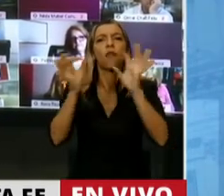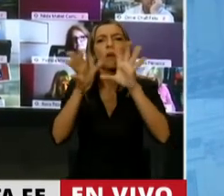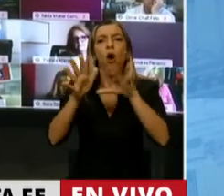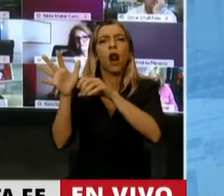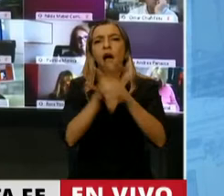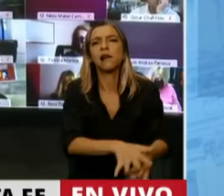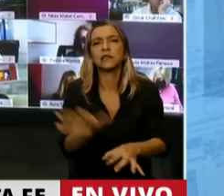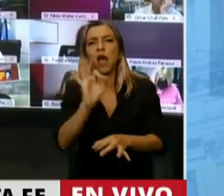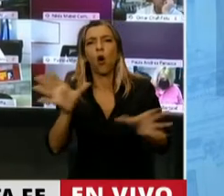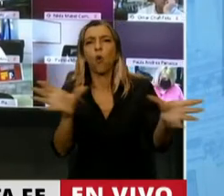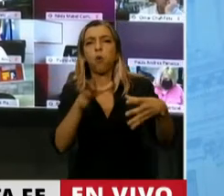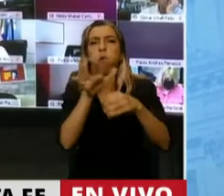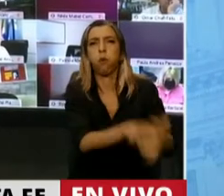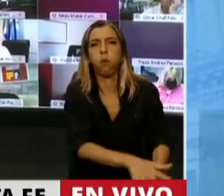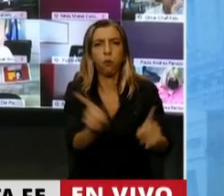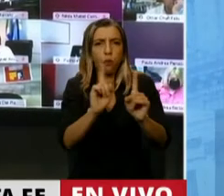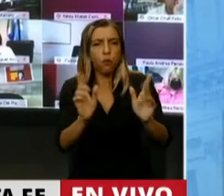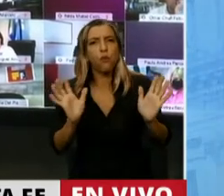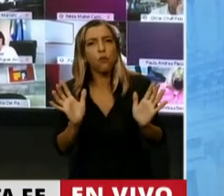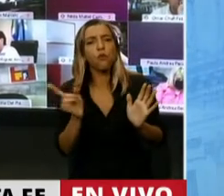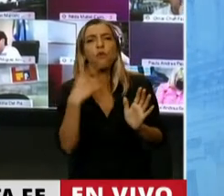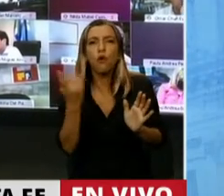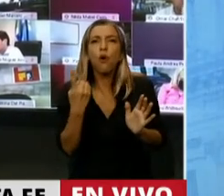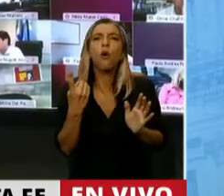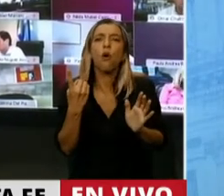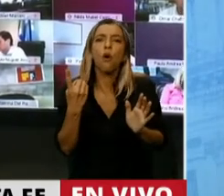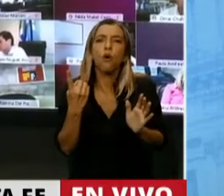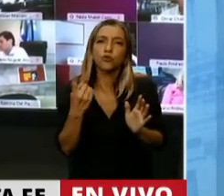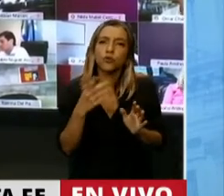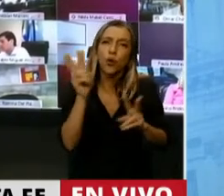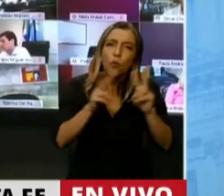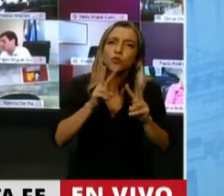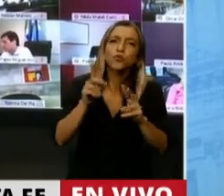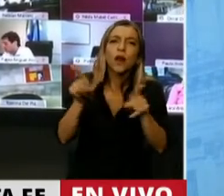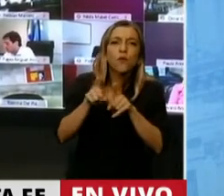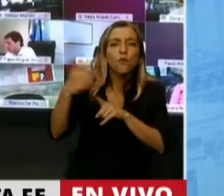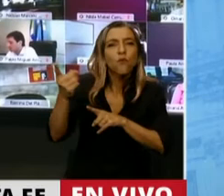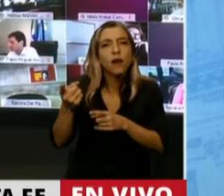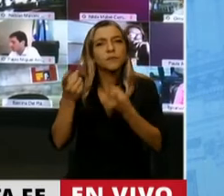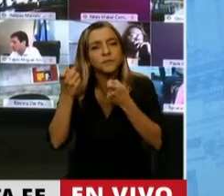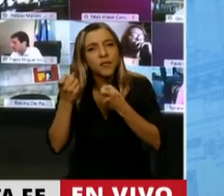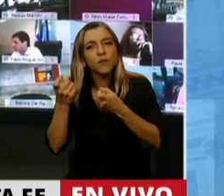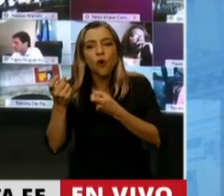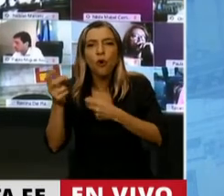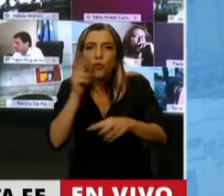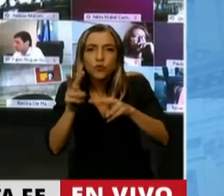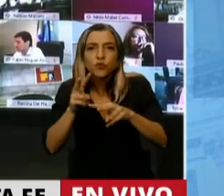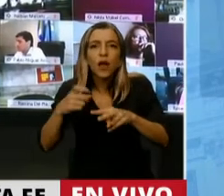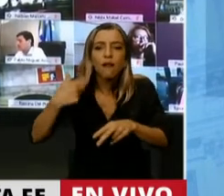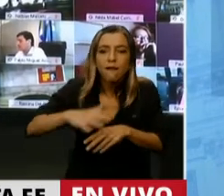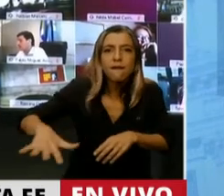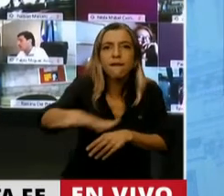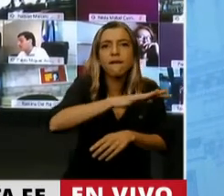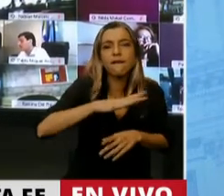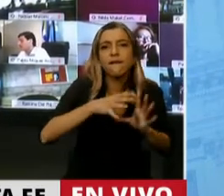nacionales y logra síntesis a partir del reconocimiento de sus liderazgos y sus principales dirigentes. Eso también es